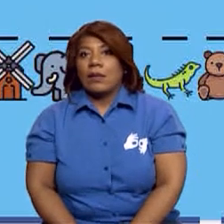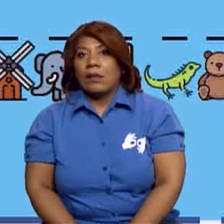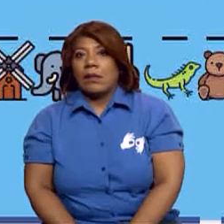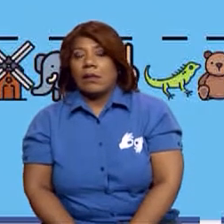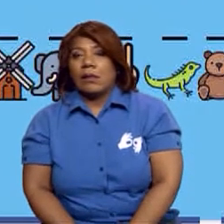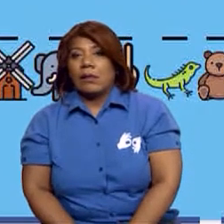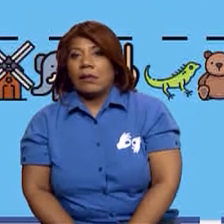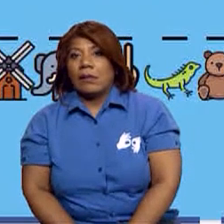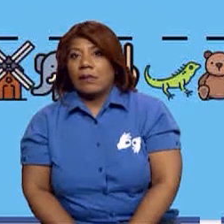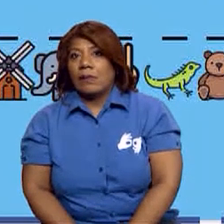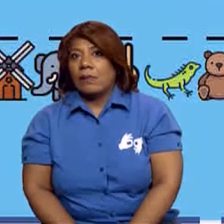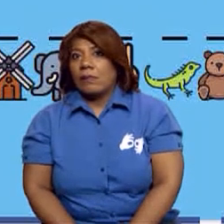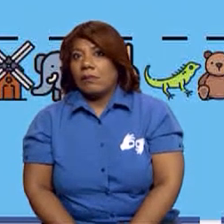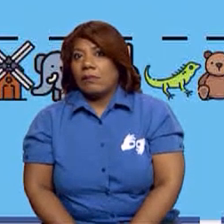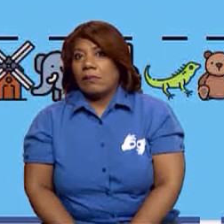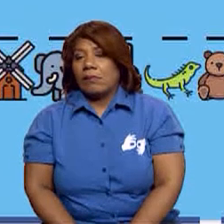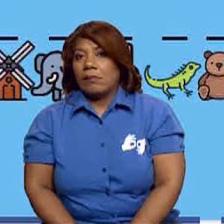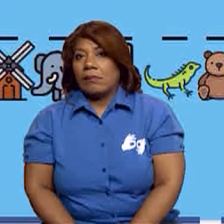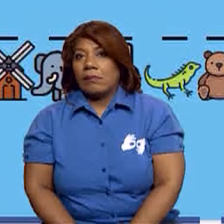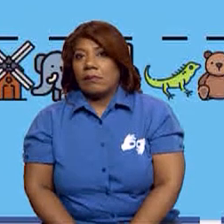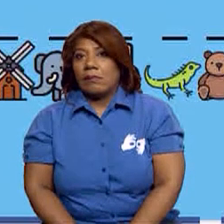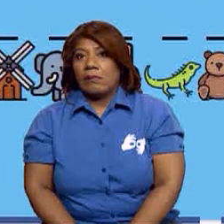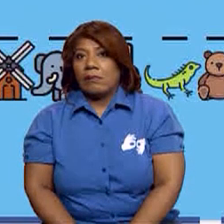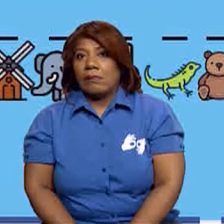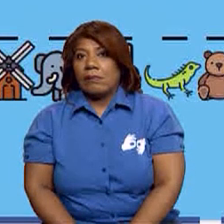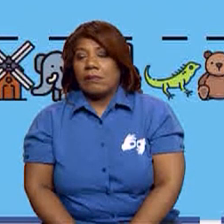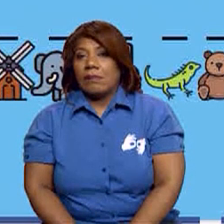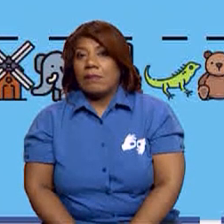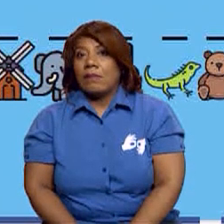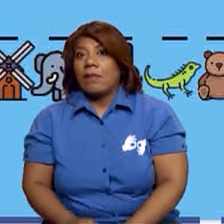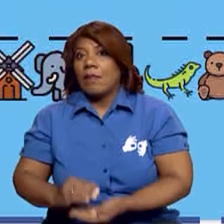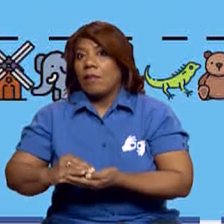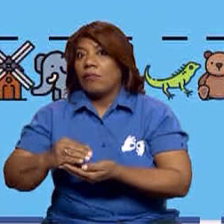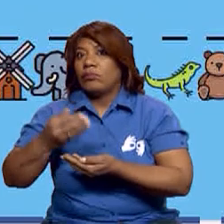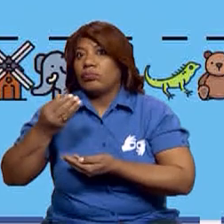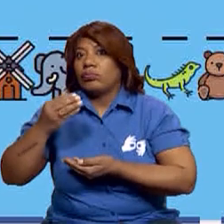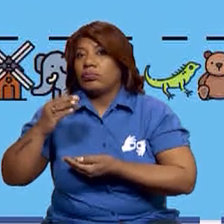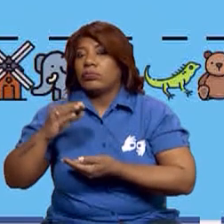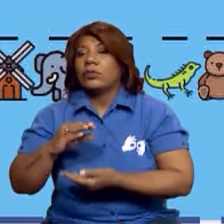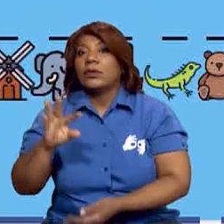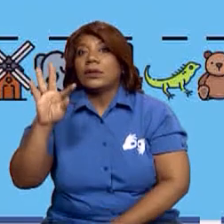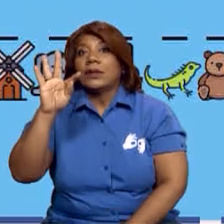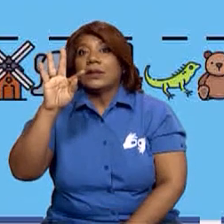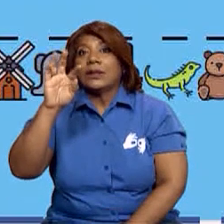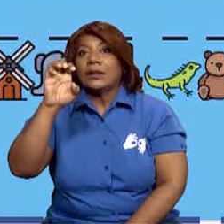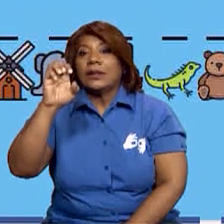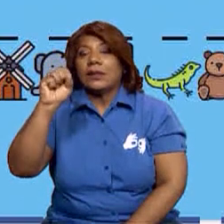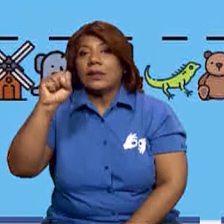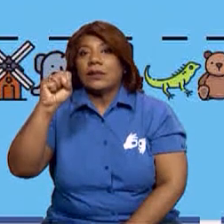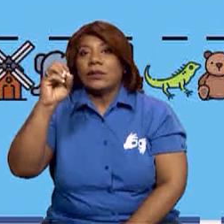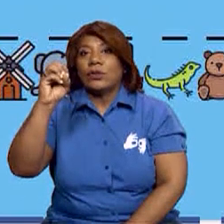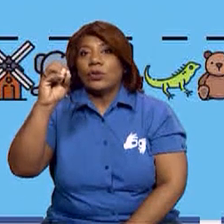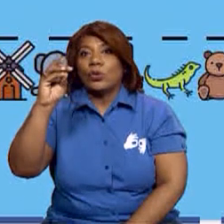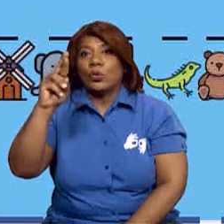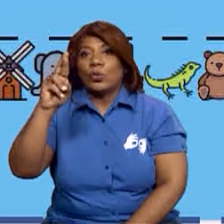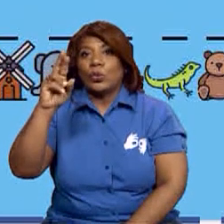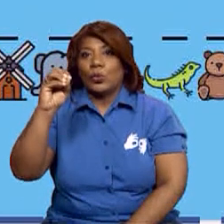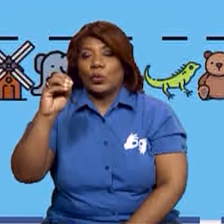transporte, ¿verdad? La T de tesoro. La R. B,